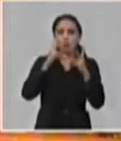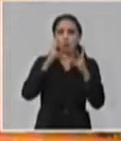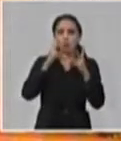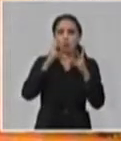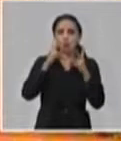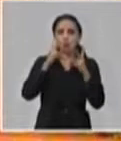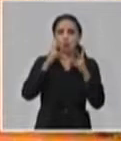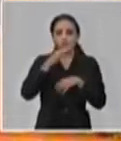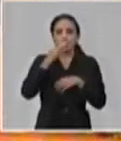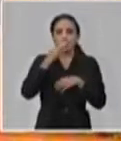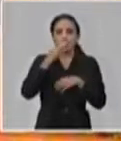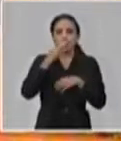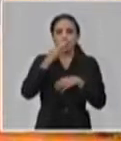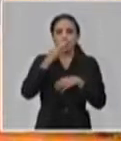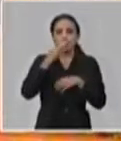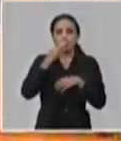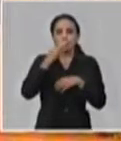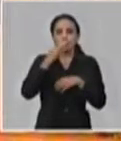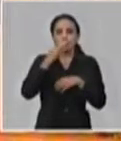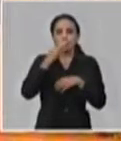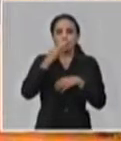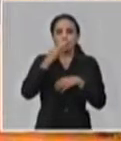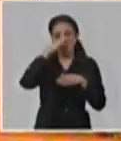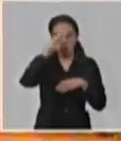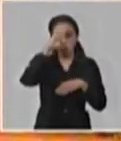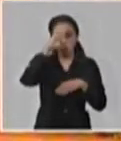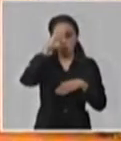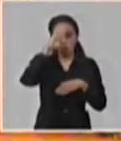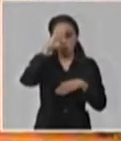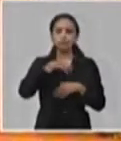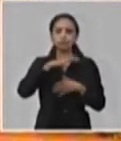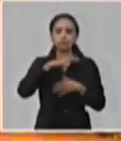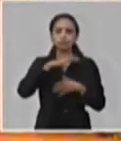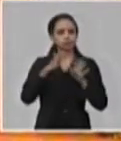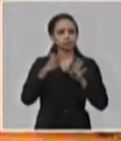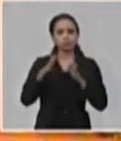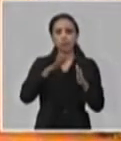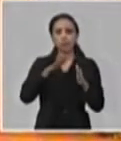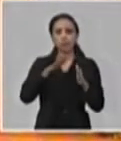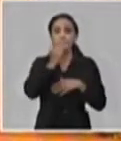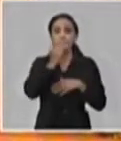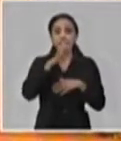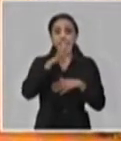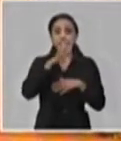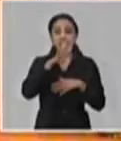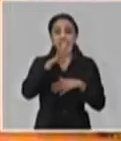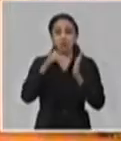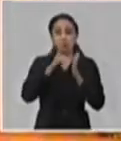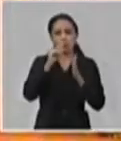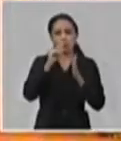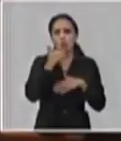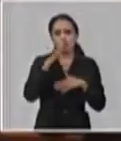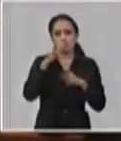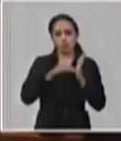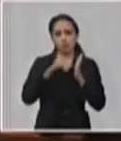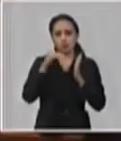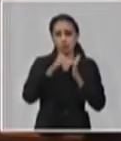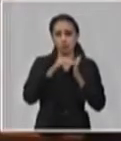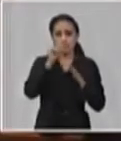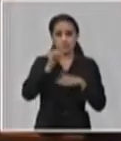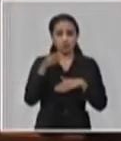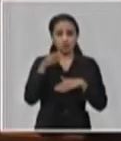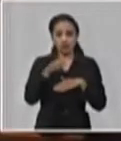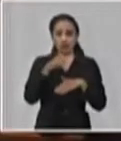existen. Anualmente Cuba tiene aproximadamente más de 5 millones, un poco más de 5 millones de consultas